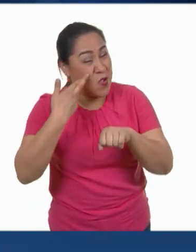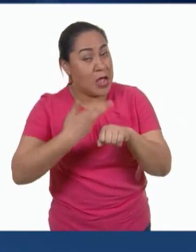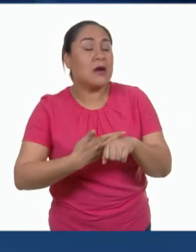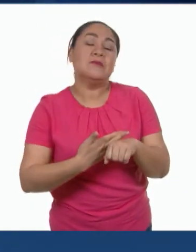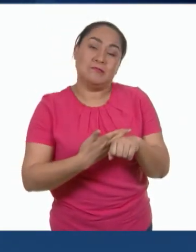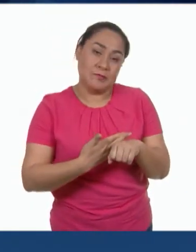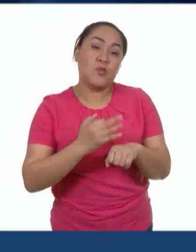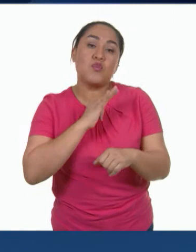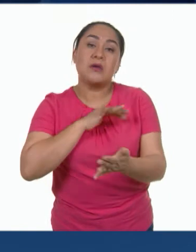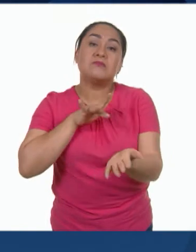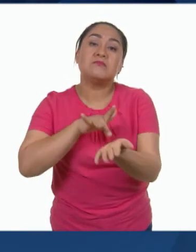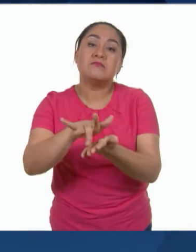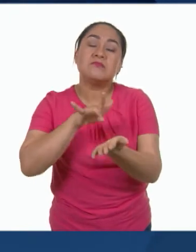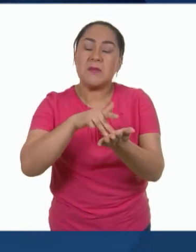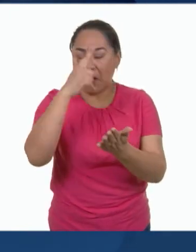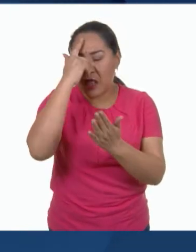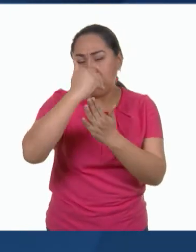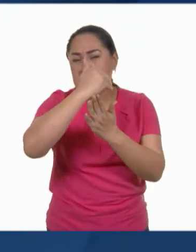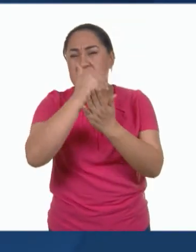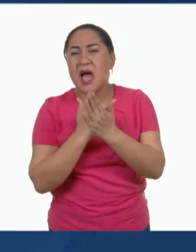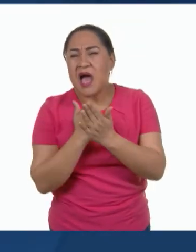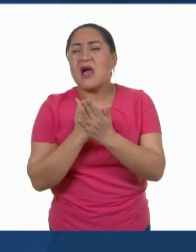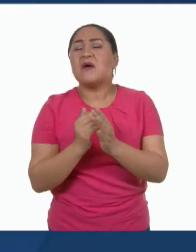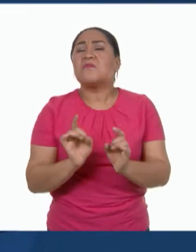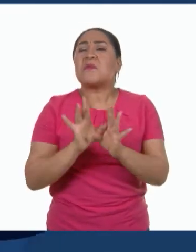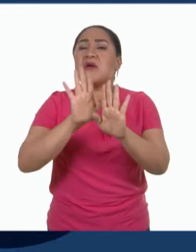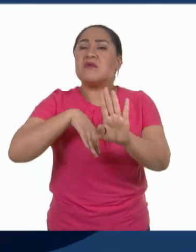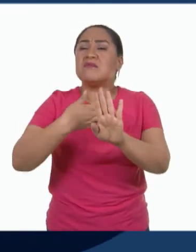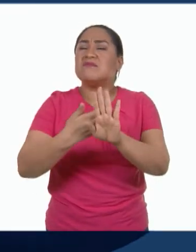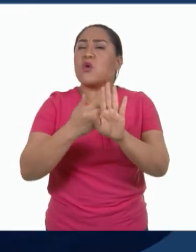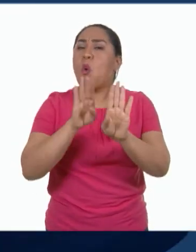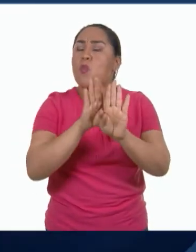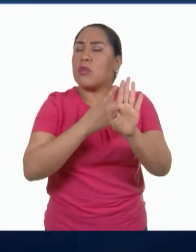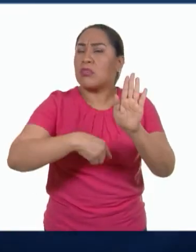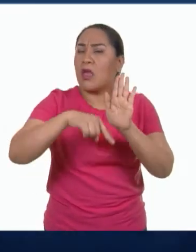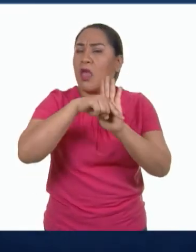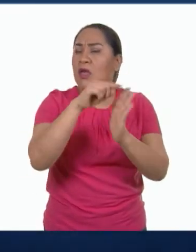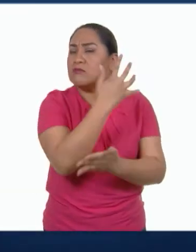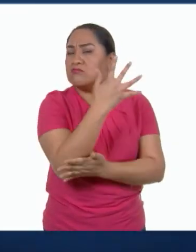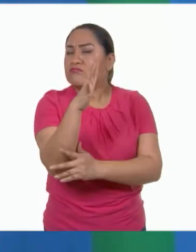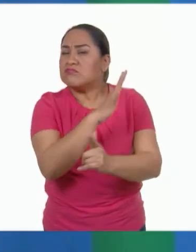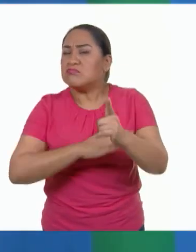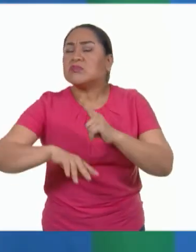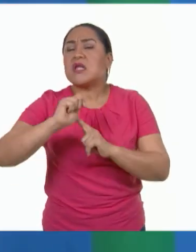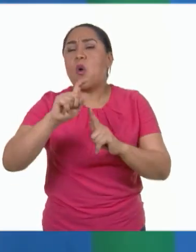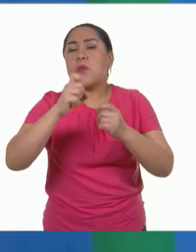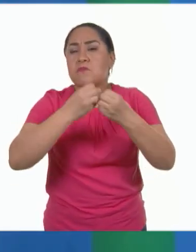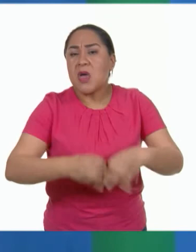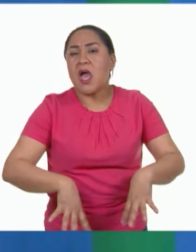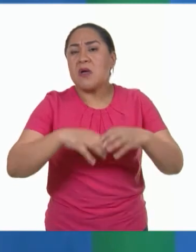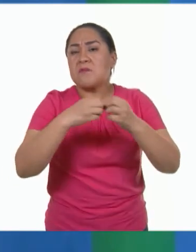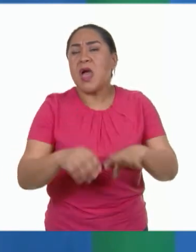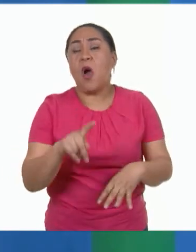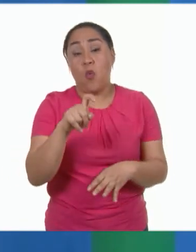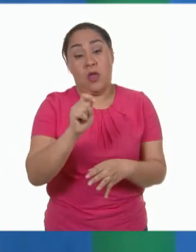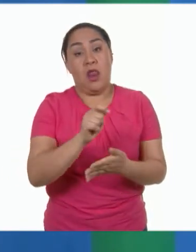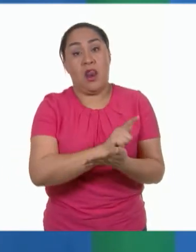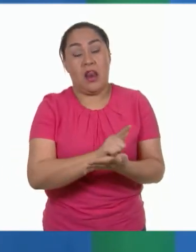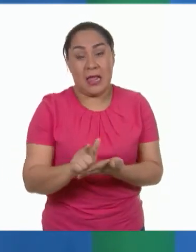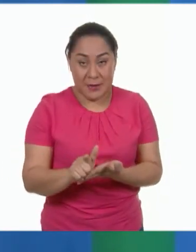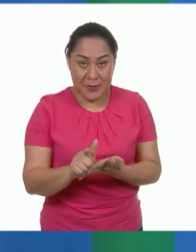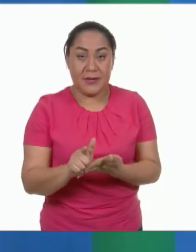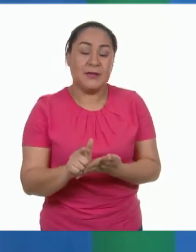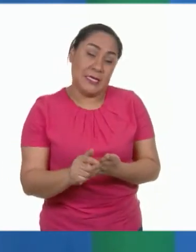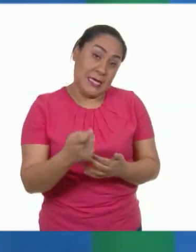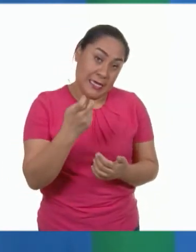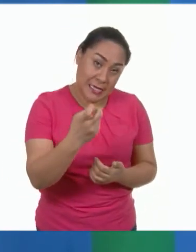colaboramos a la reducción del impacto ecológico negativo por desperdicio de agua potable. Lo que a su